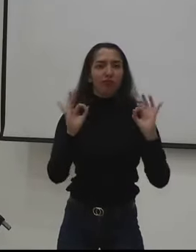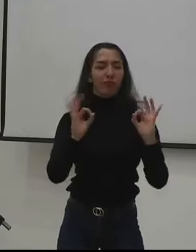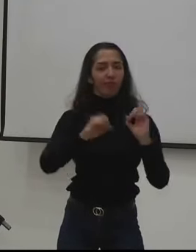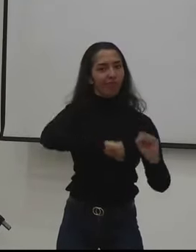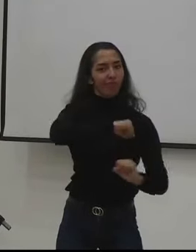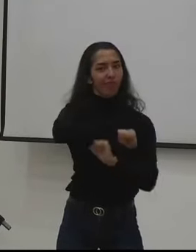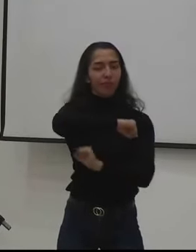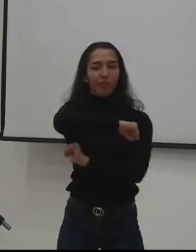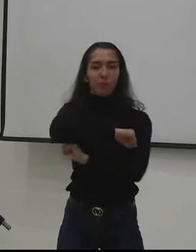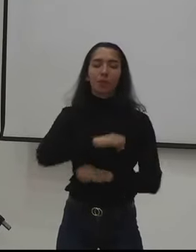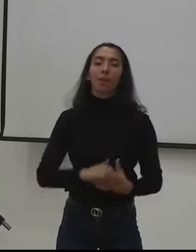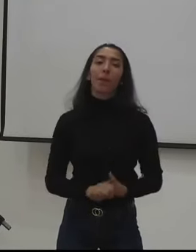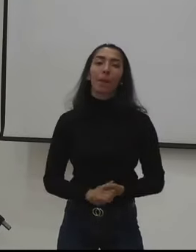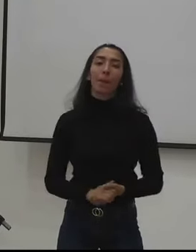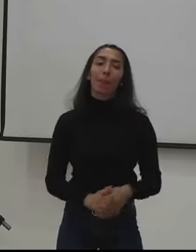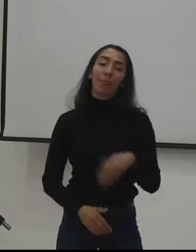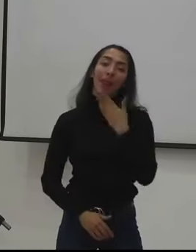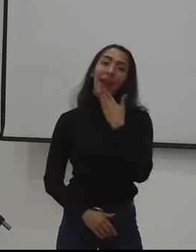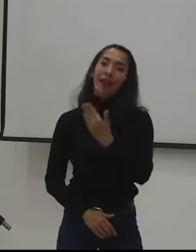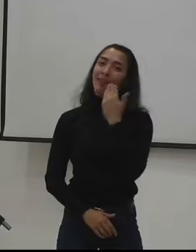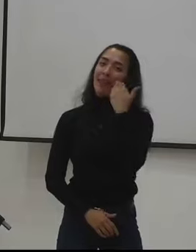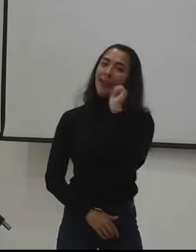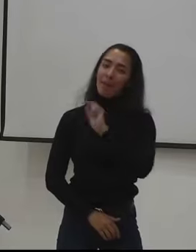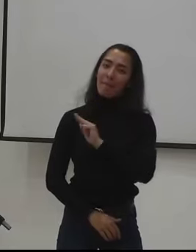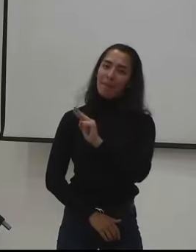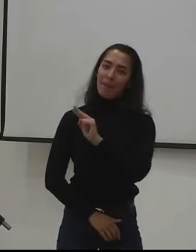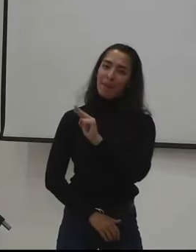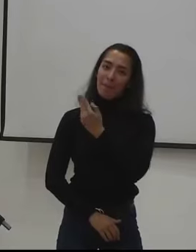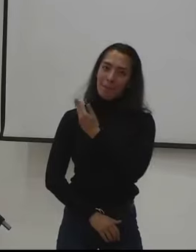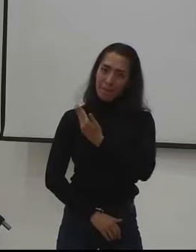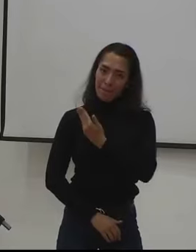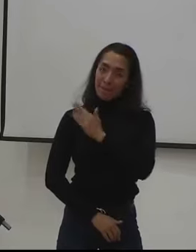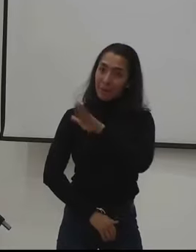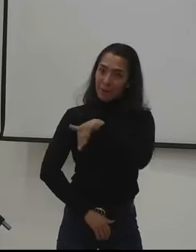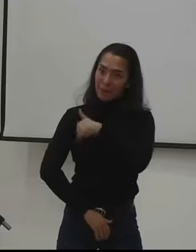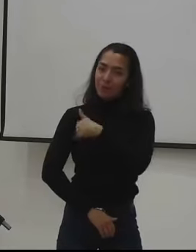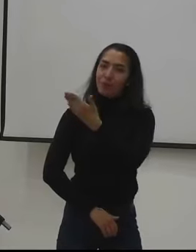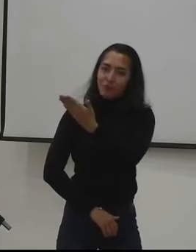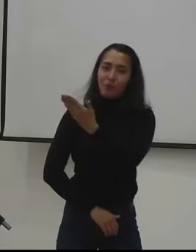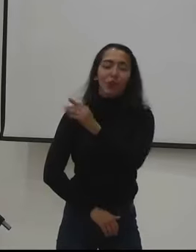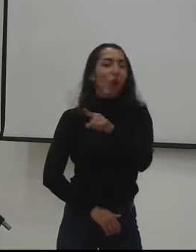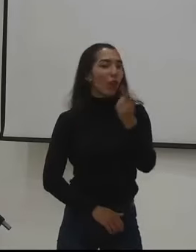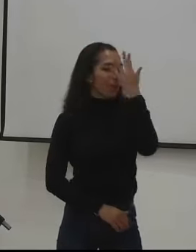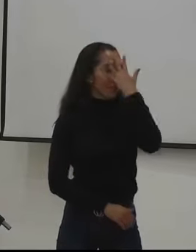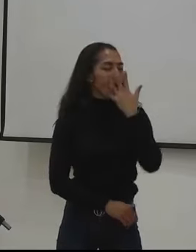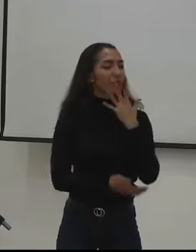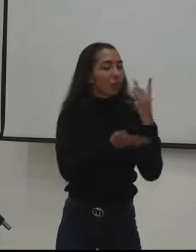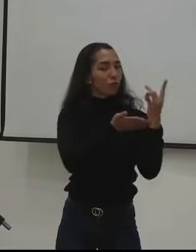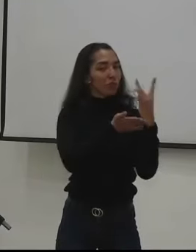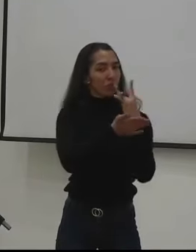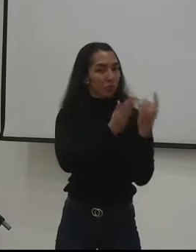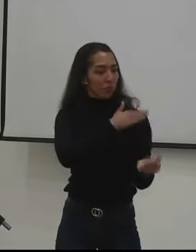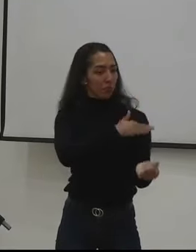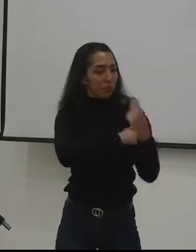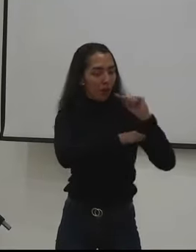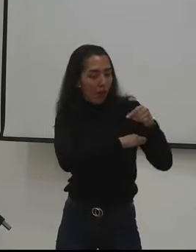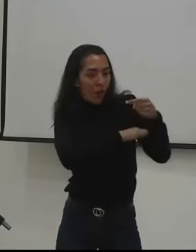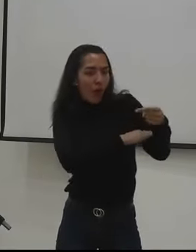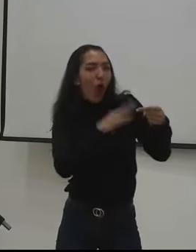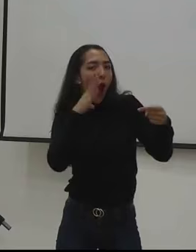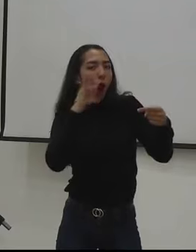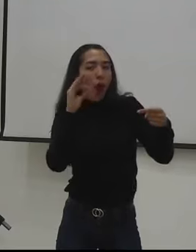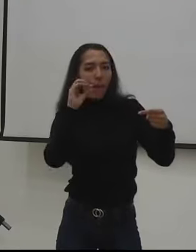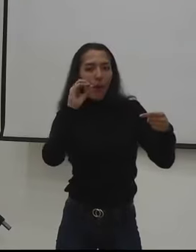barrera viceministra del deporte esta consulta nos llega a través de la cuenta de facebook del ministerio doctora lina la formula